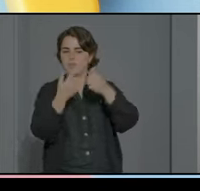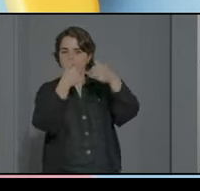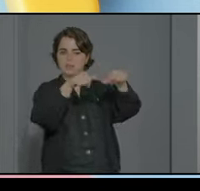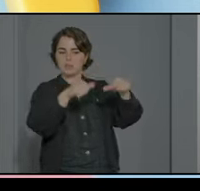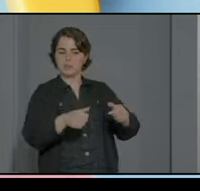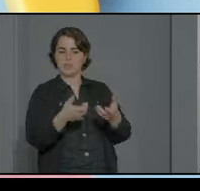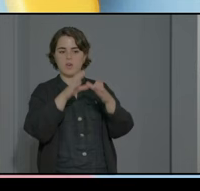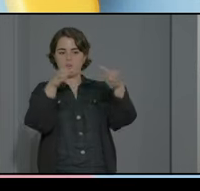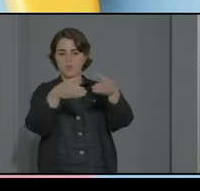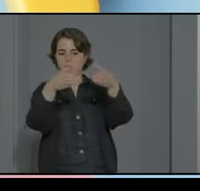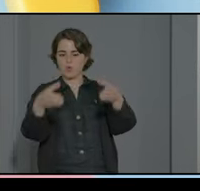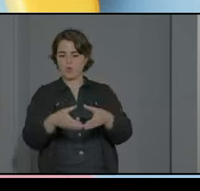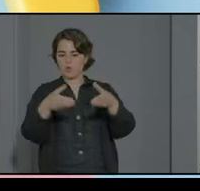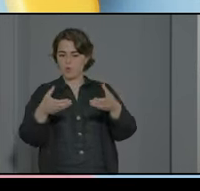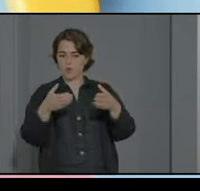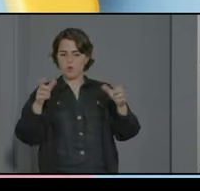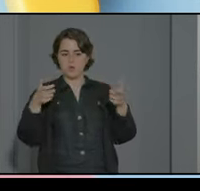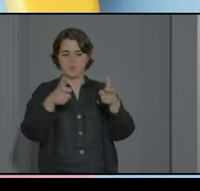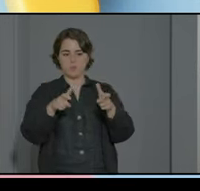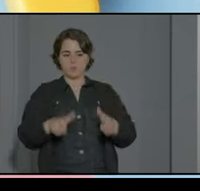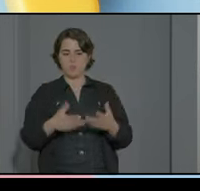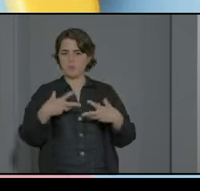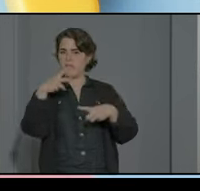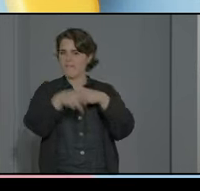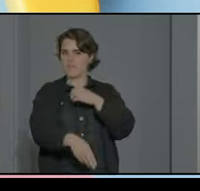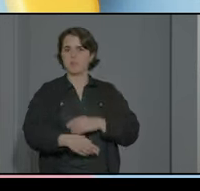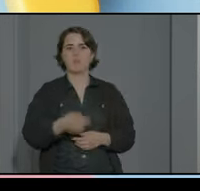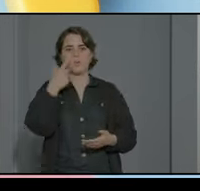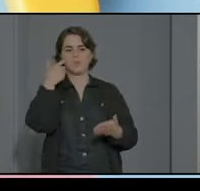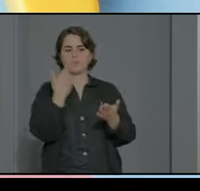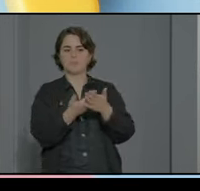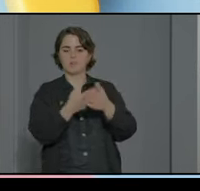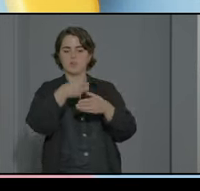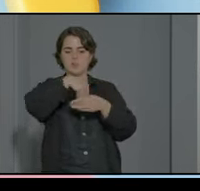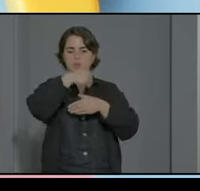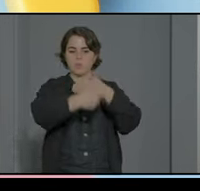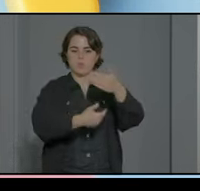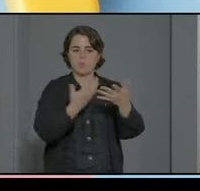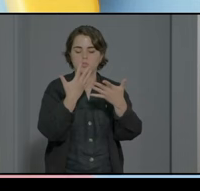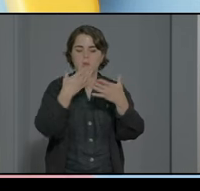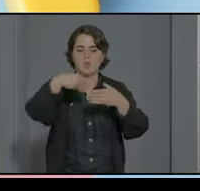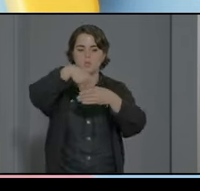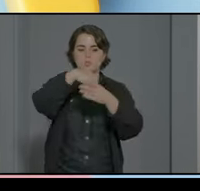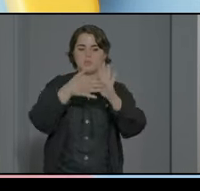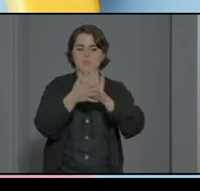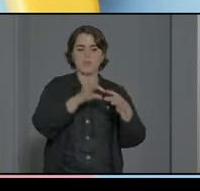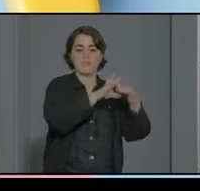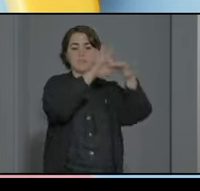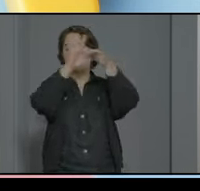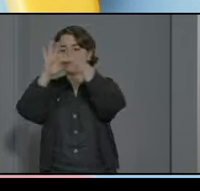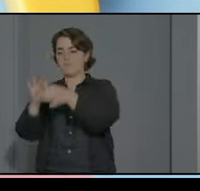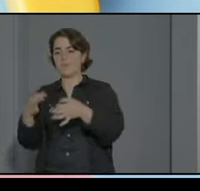categorización creo que una mayor efectividad en el proceso inclusivo es directamente proporcional